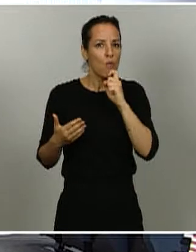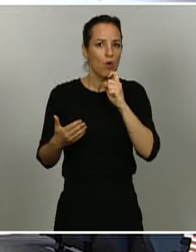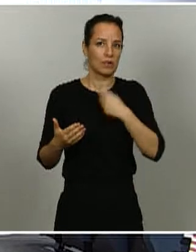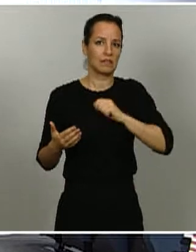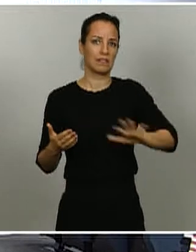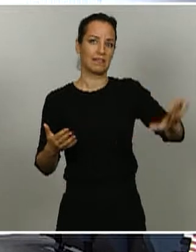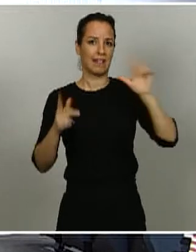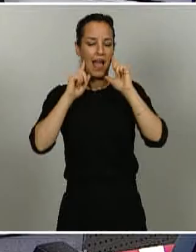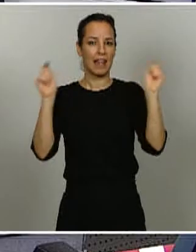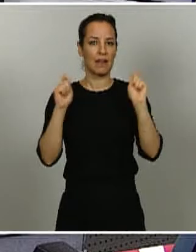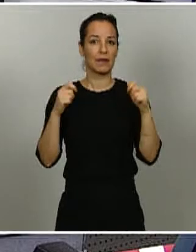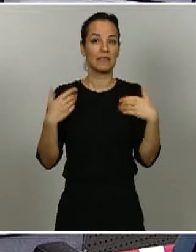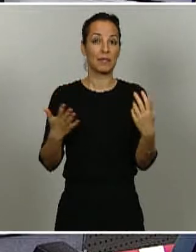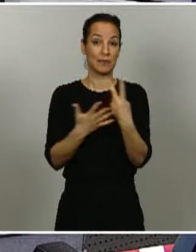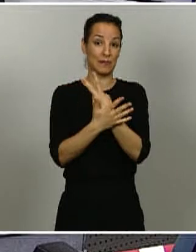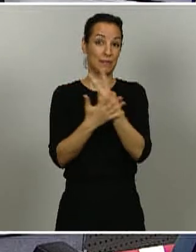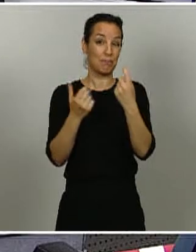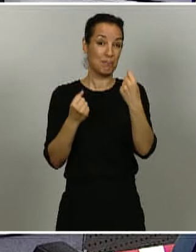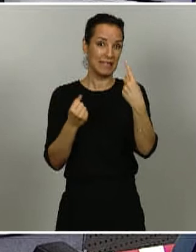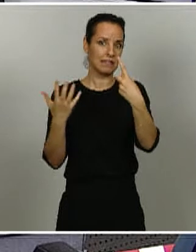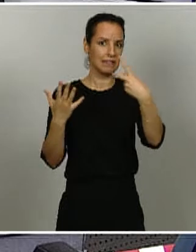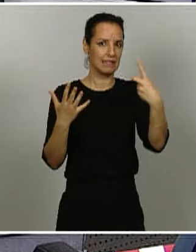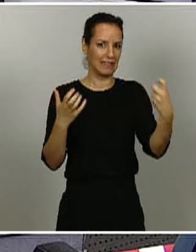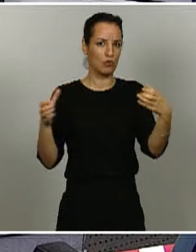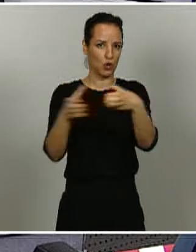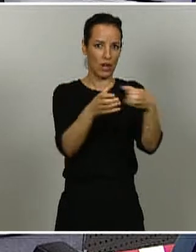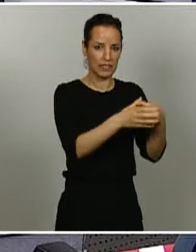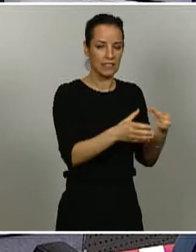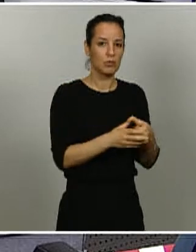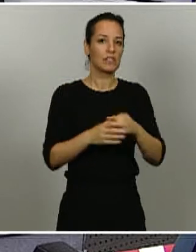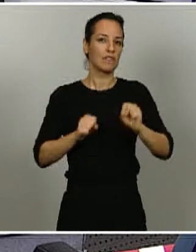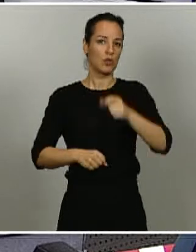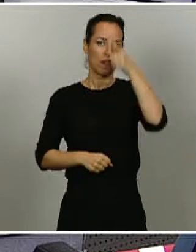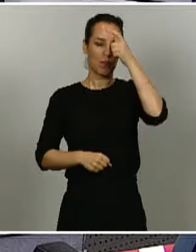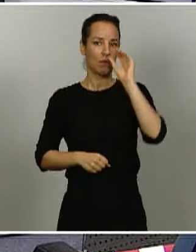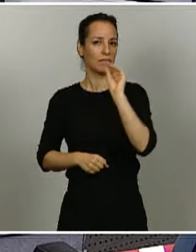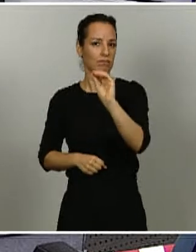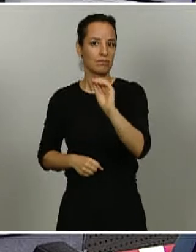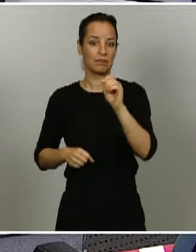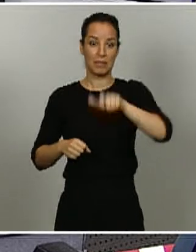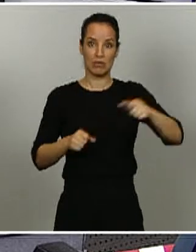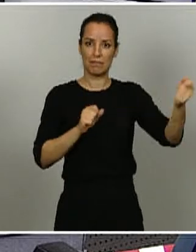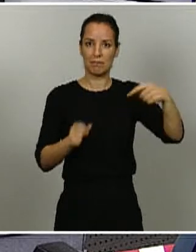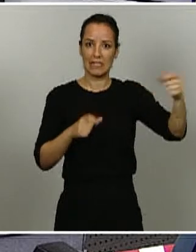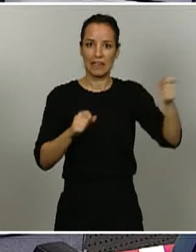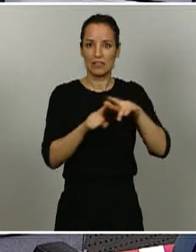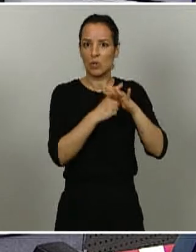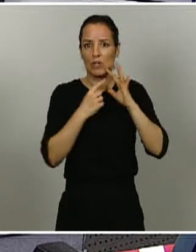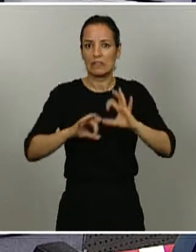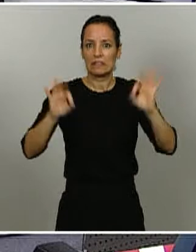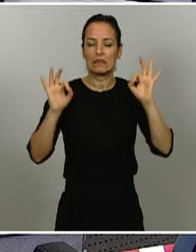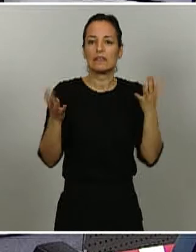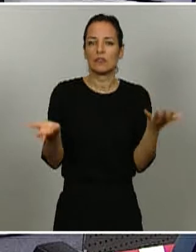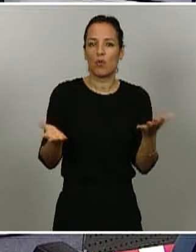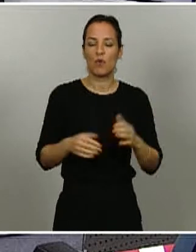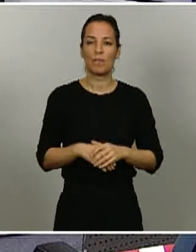que han escrito al presidente del Gobierno y al defensor del pueblo, llamando la atención sobre la situación de todas estas personas en estas circunstancias excepcionales. Y, por